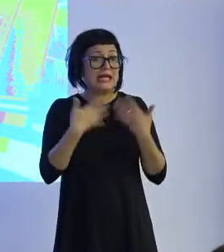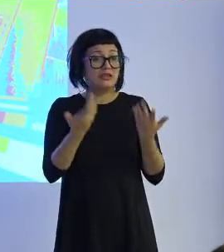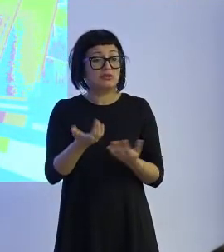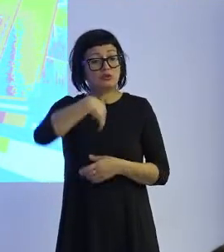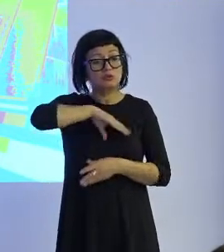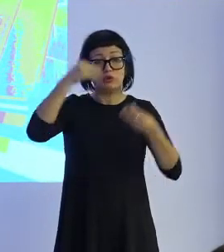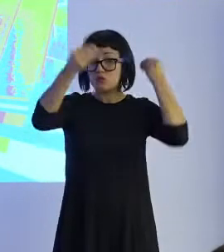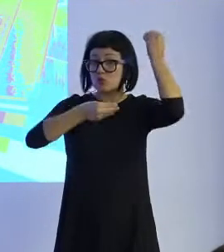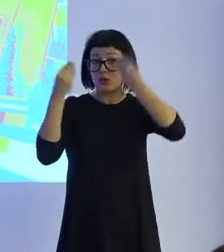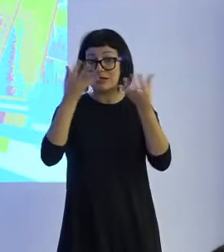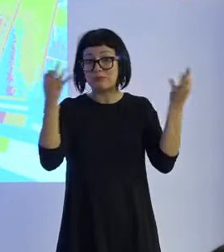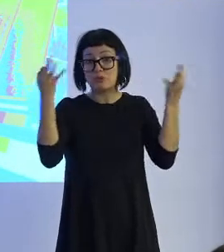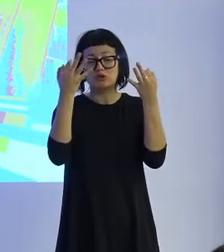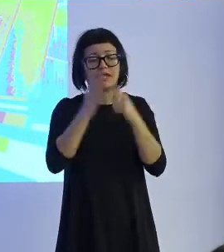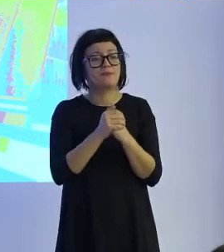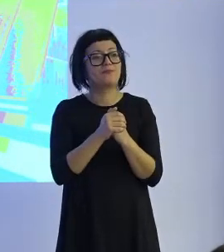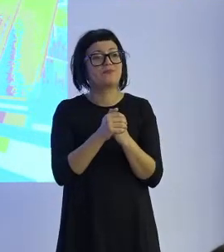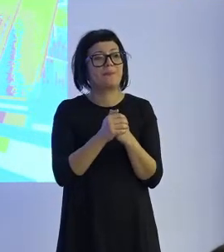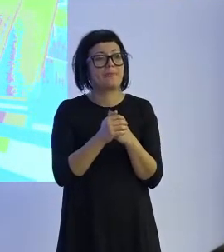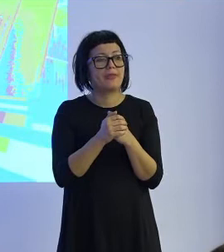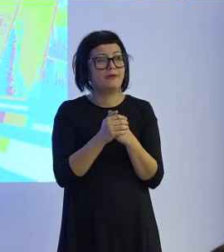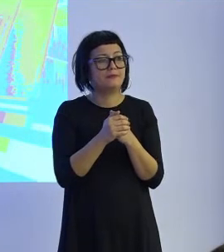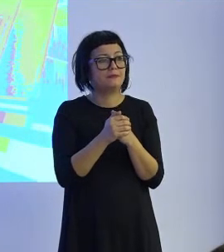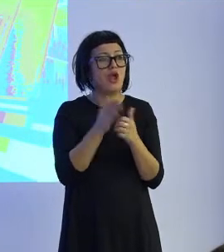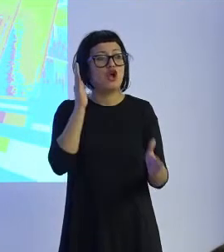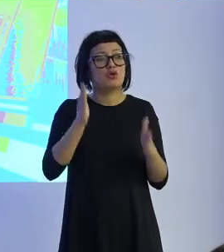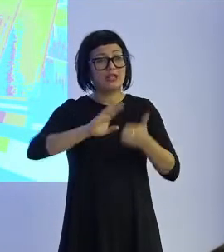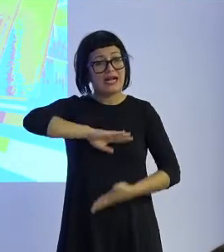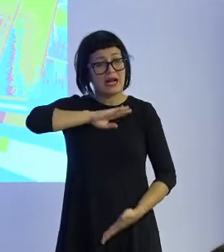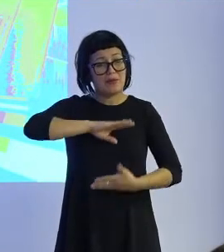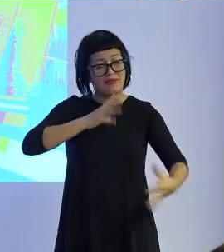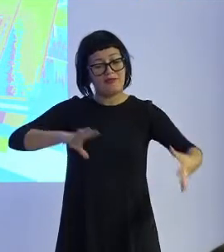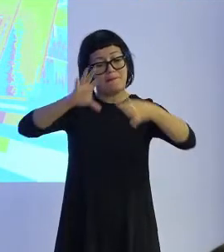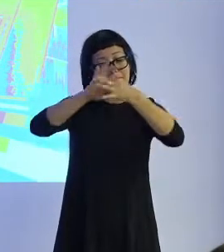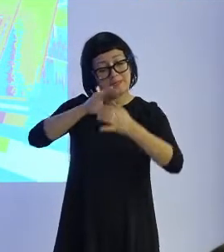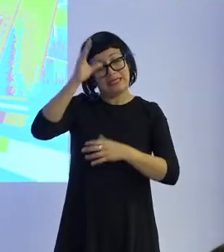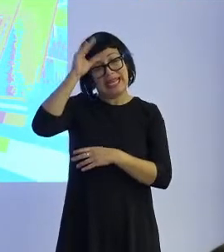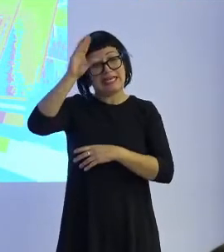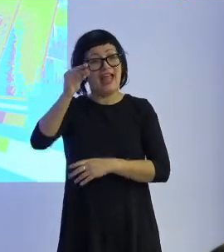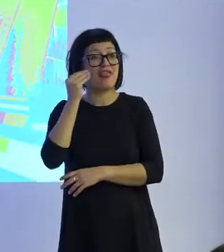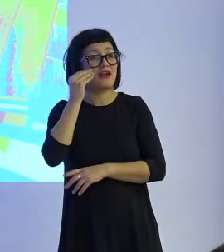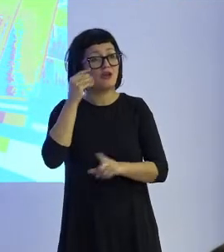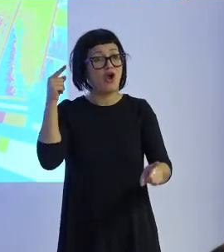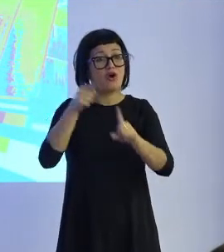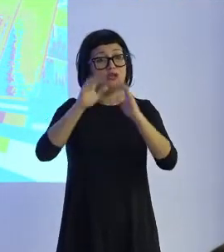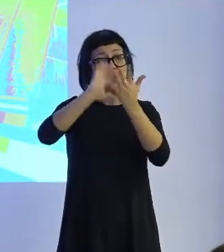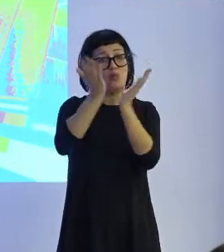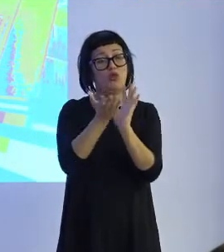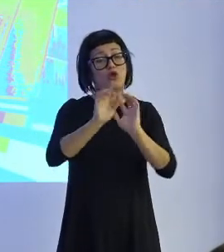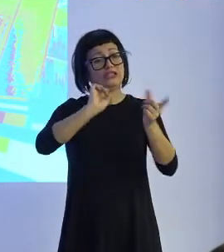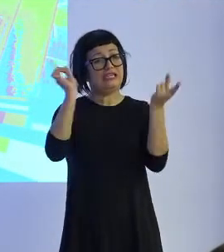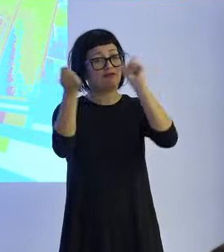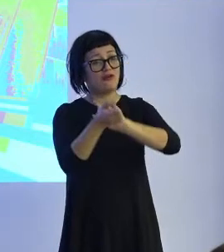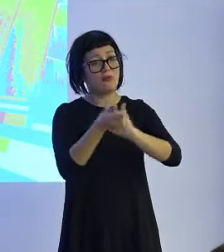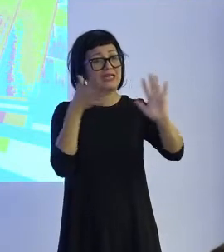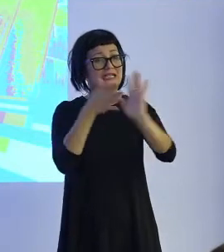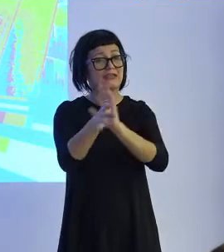Suponemos que la capacidad que tiene la robótica y la inteligencia artificial para transformar el mundo que conocemos es